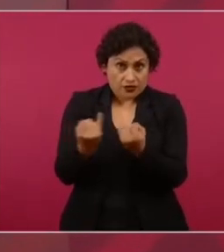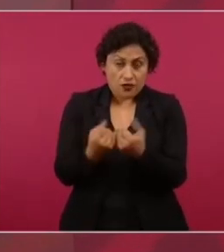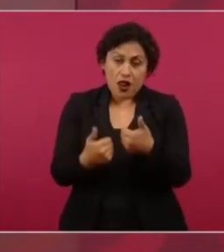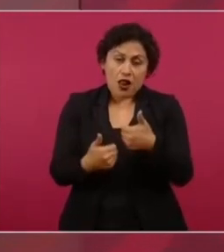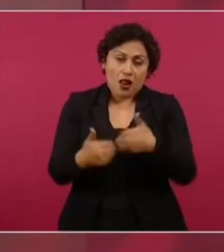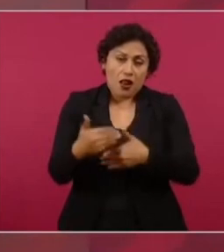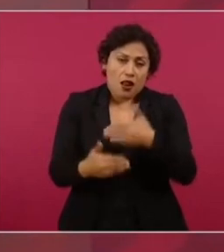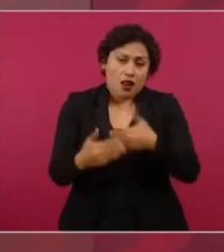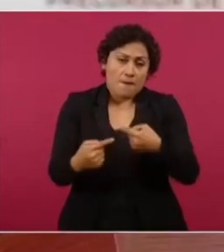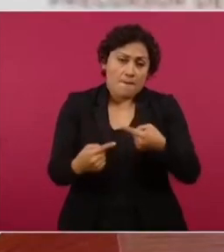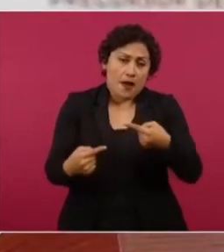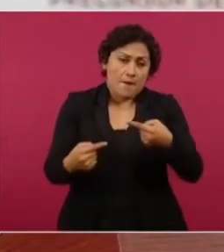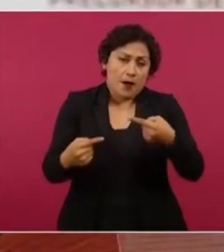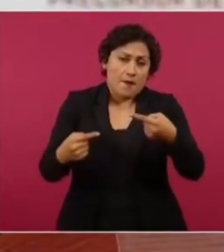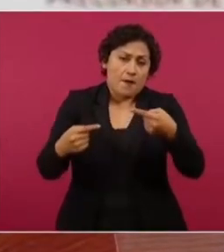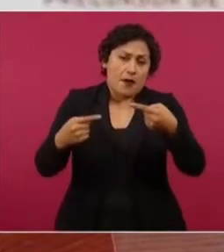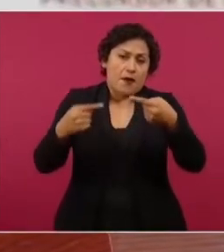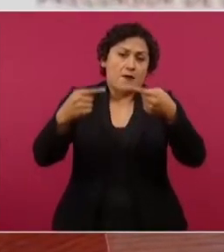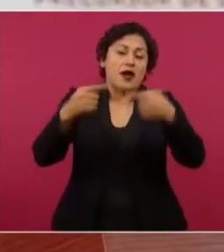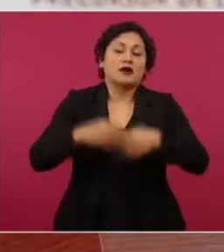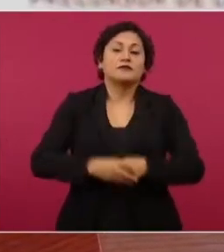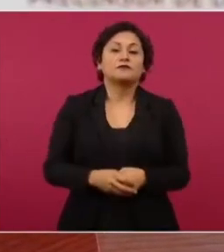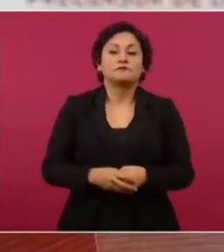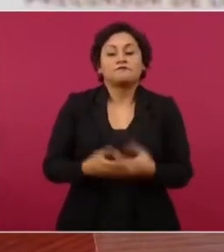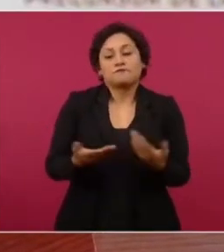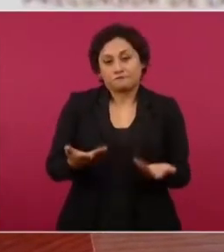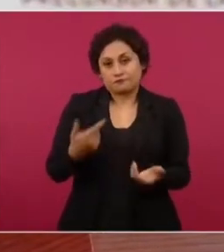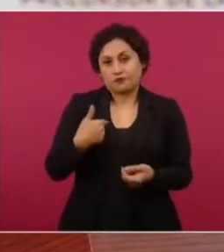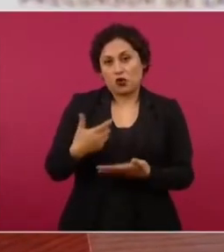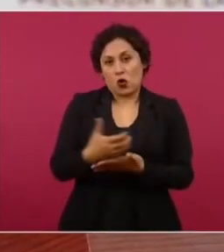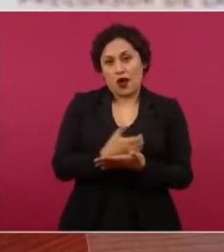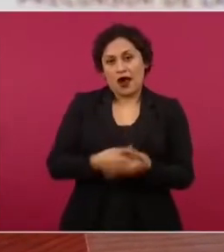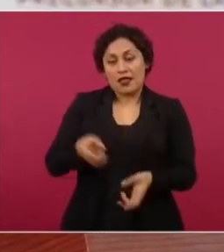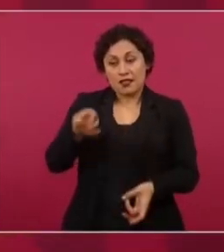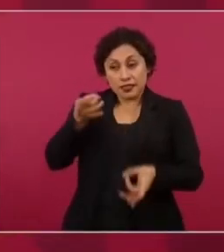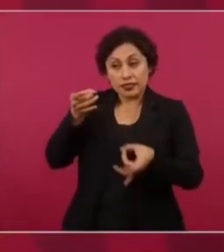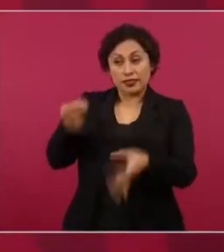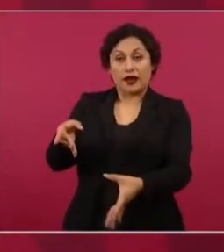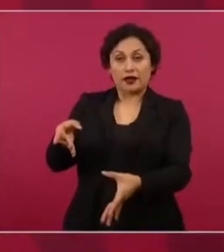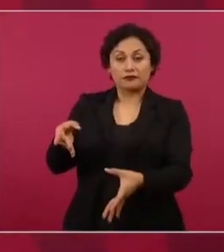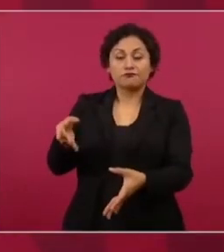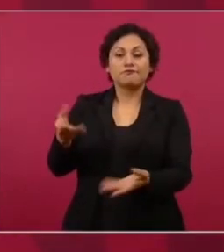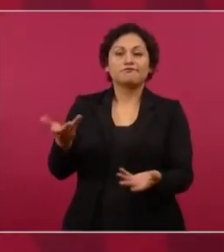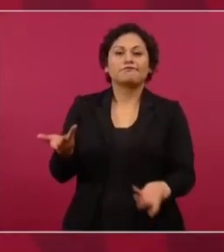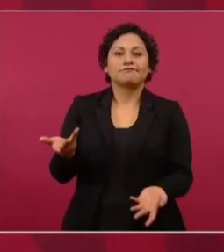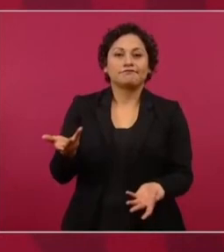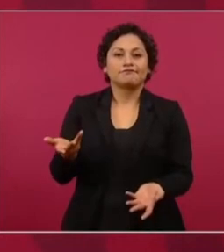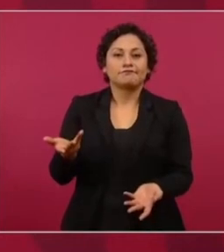ganó y le tengo que reconocer a